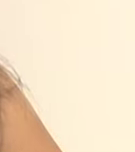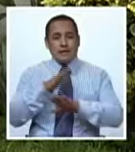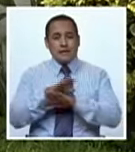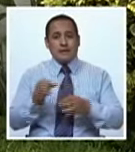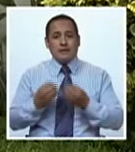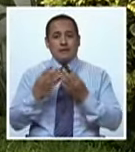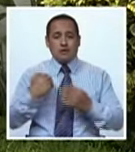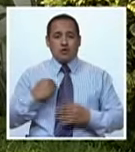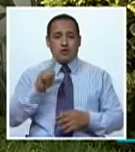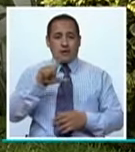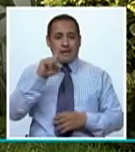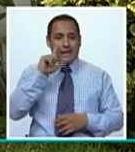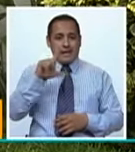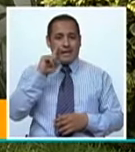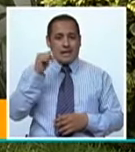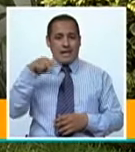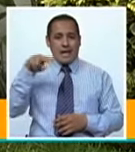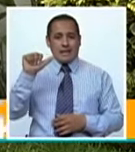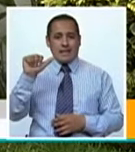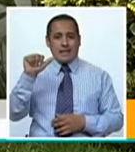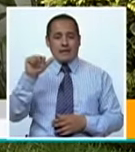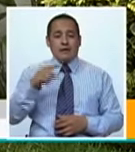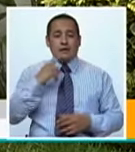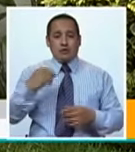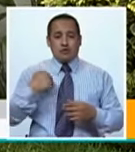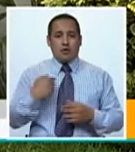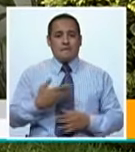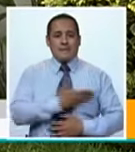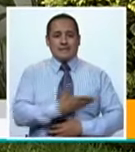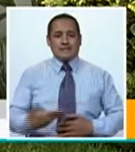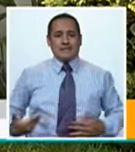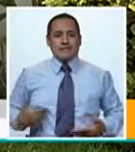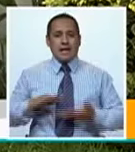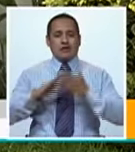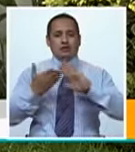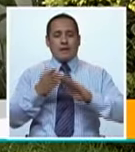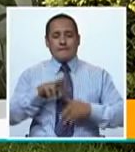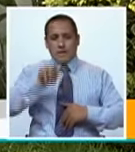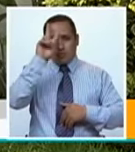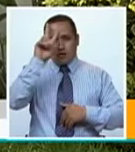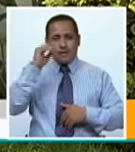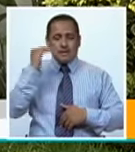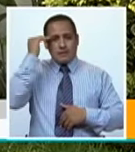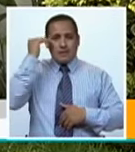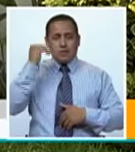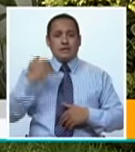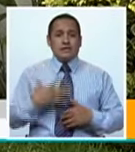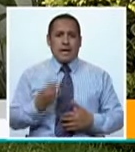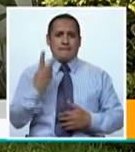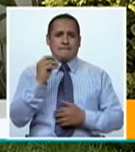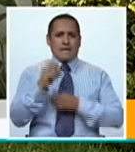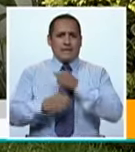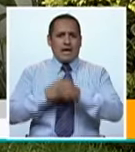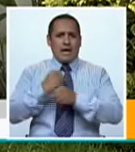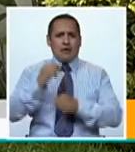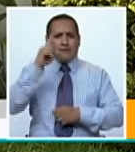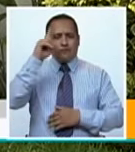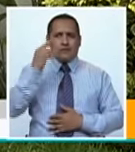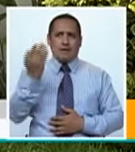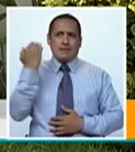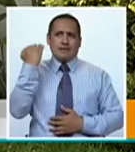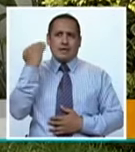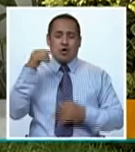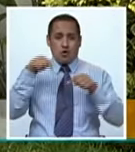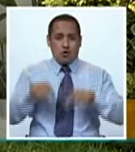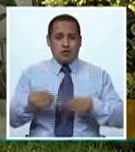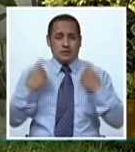Soy Liliana Peñarrera, presidenta de la sociedad peruana de síndrome de Down, que este año está cumpliendo 20 años desde que ha sido fundada